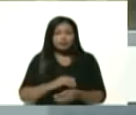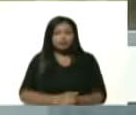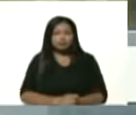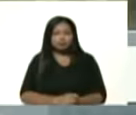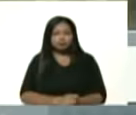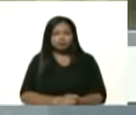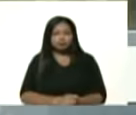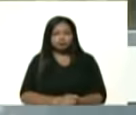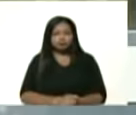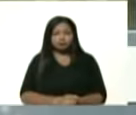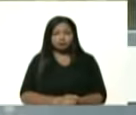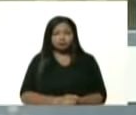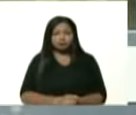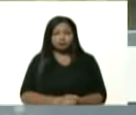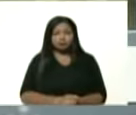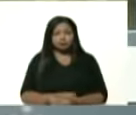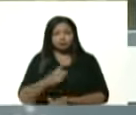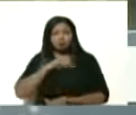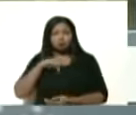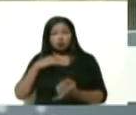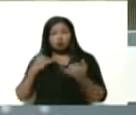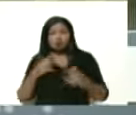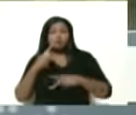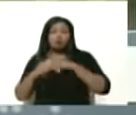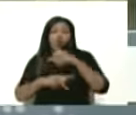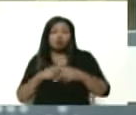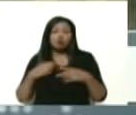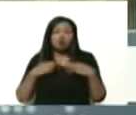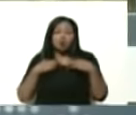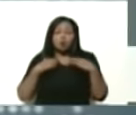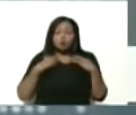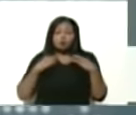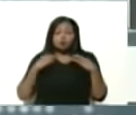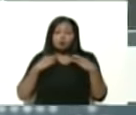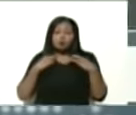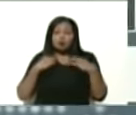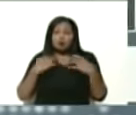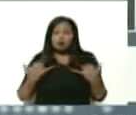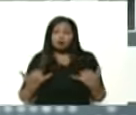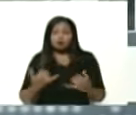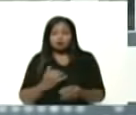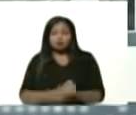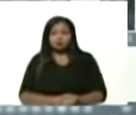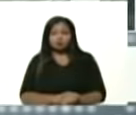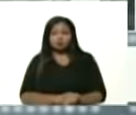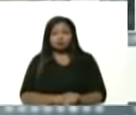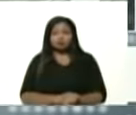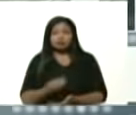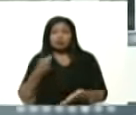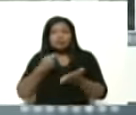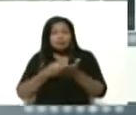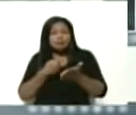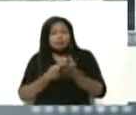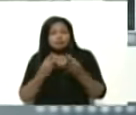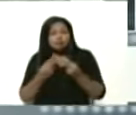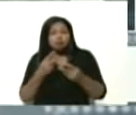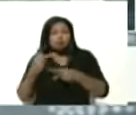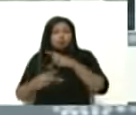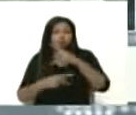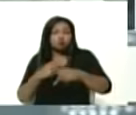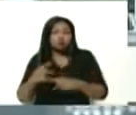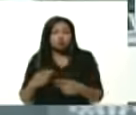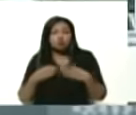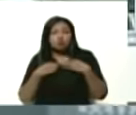Nosotros estamos ahorita produciendo los uniformes, invirtiendo en la producción de uniformes